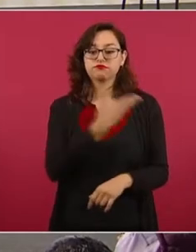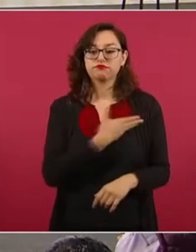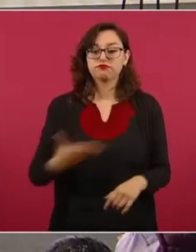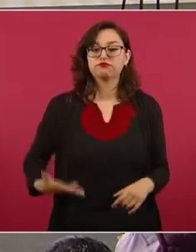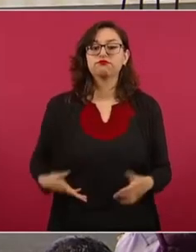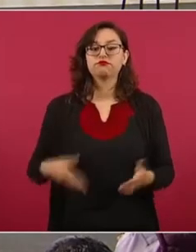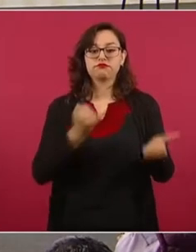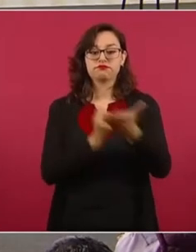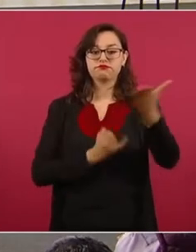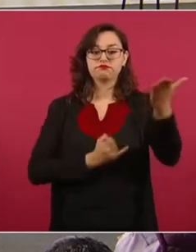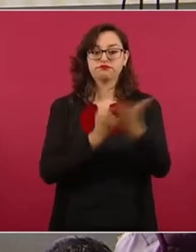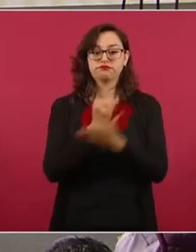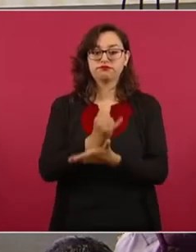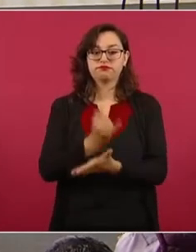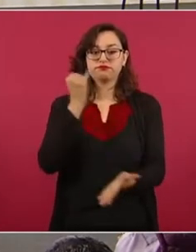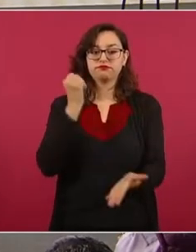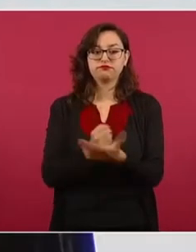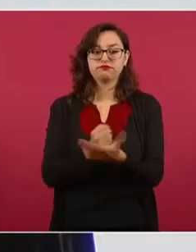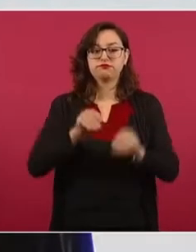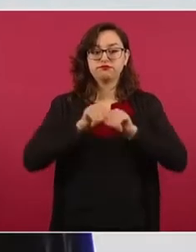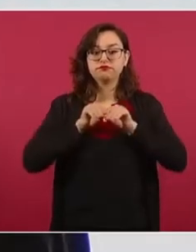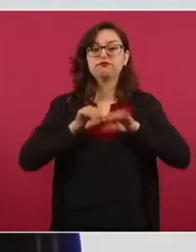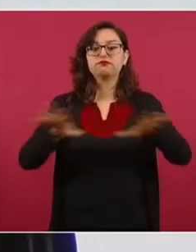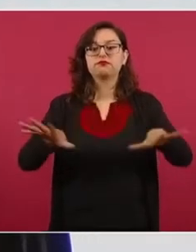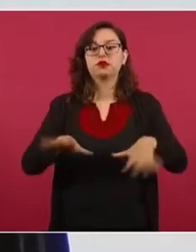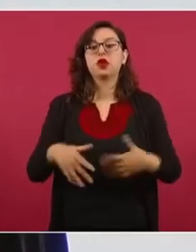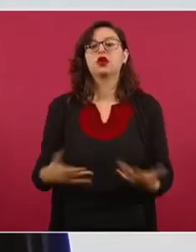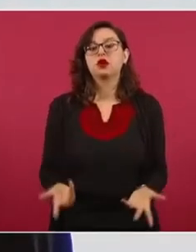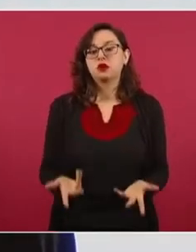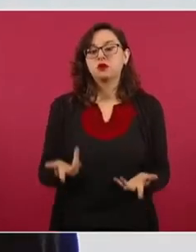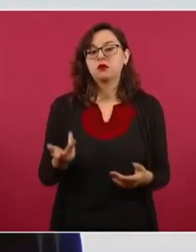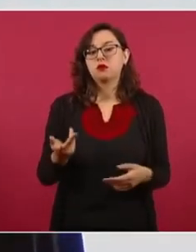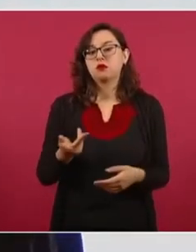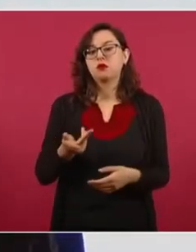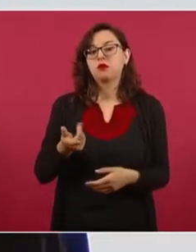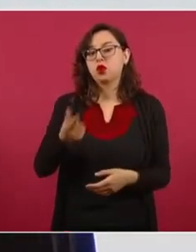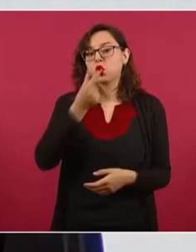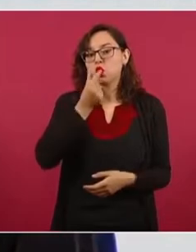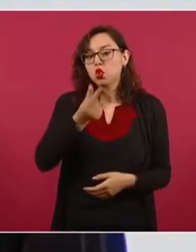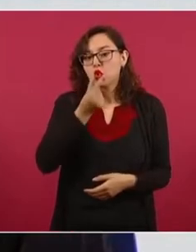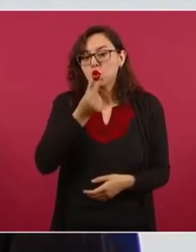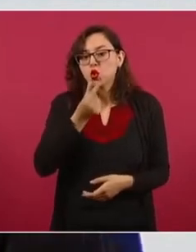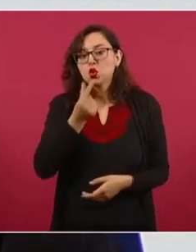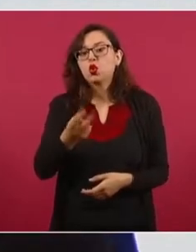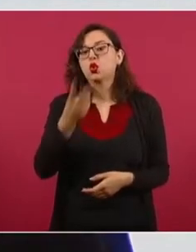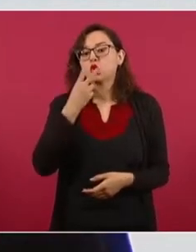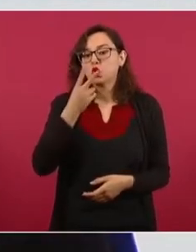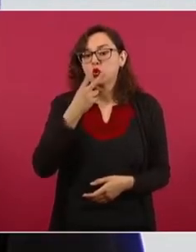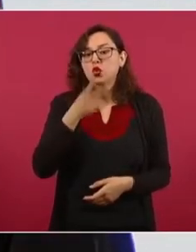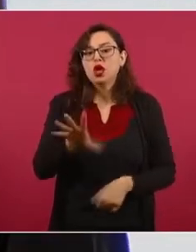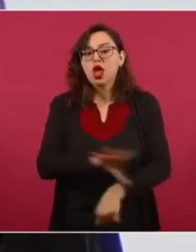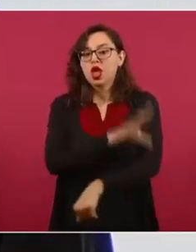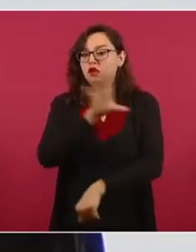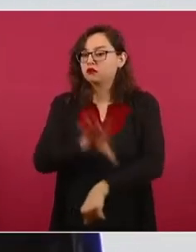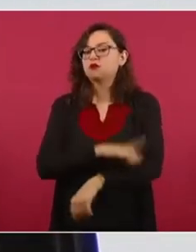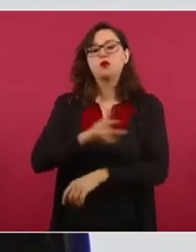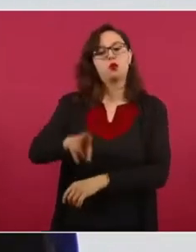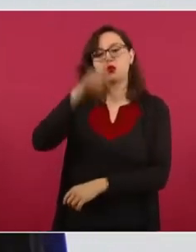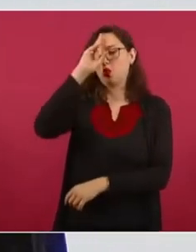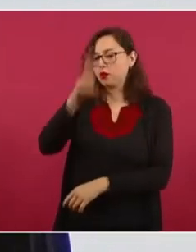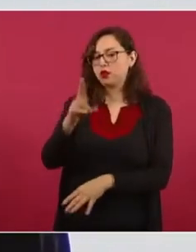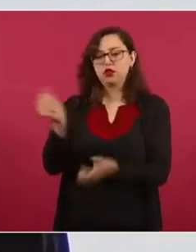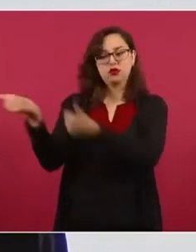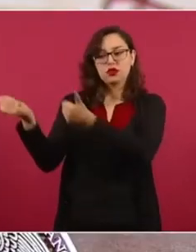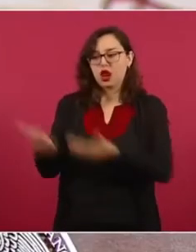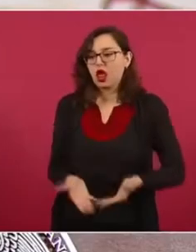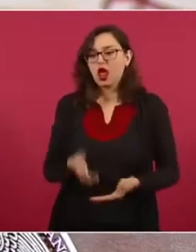por el cual se prohíbe la importación y comercialización de vapeadores y cigarrillos electrónicos en